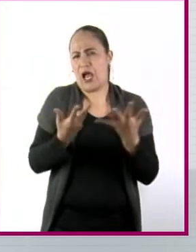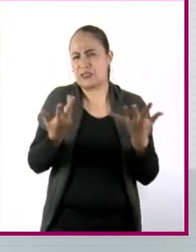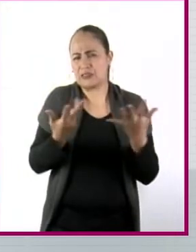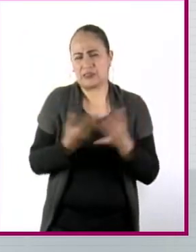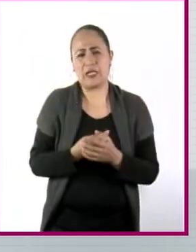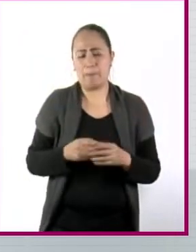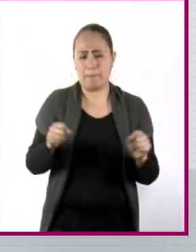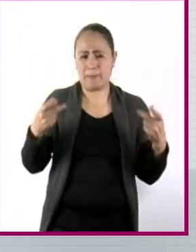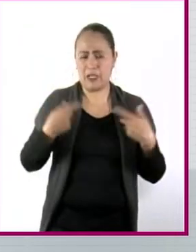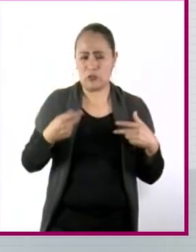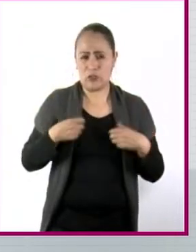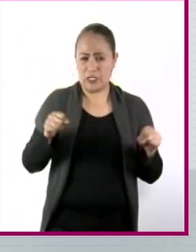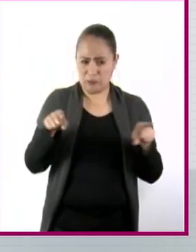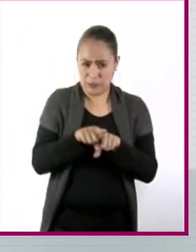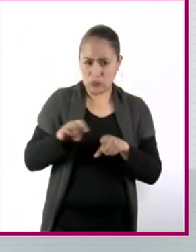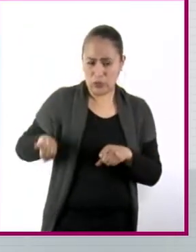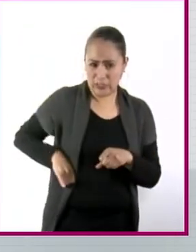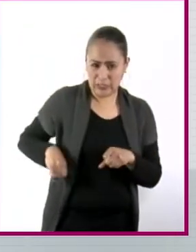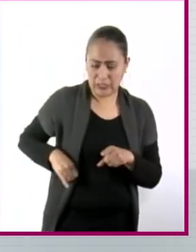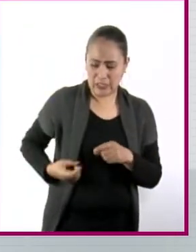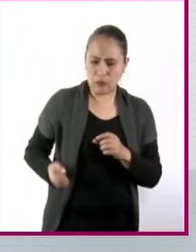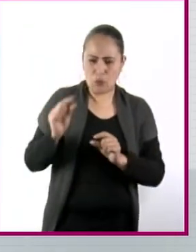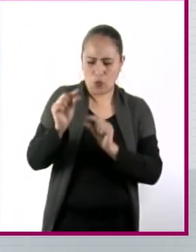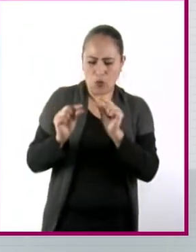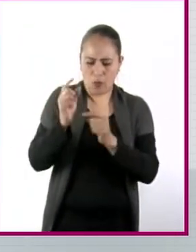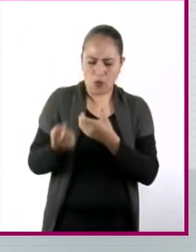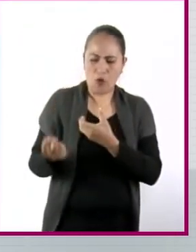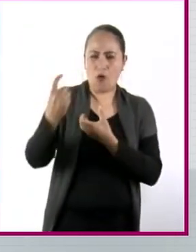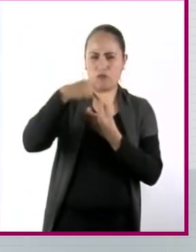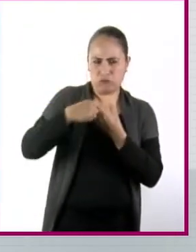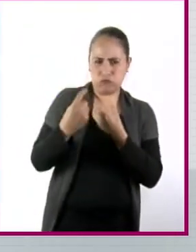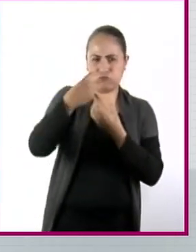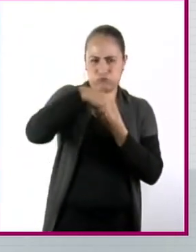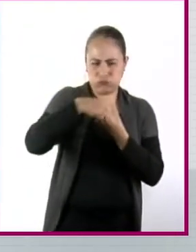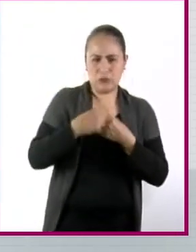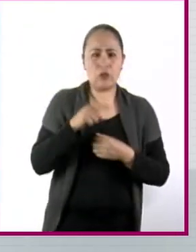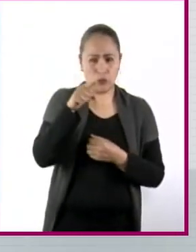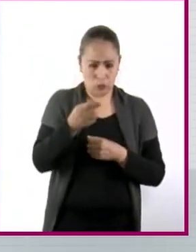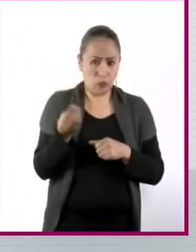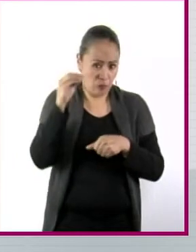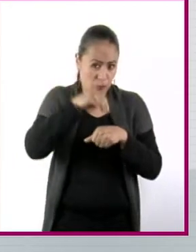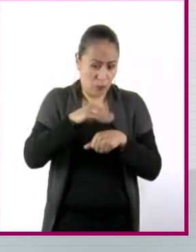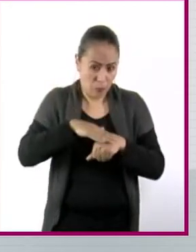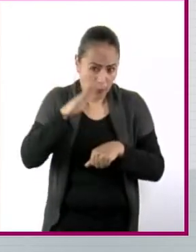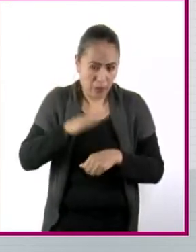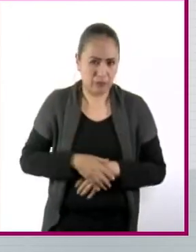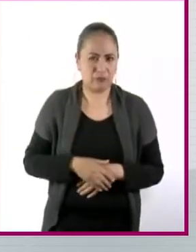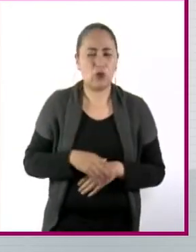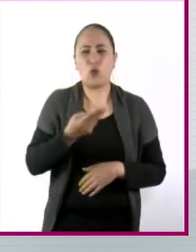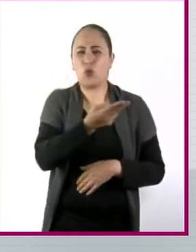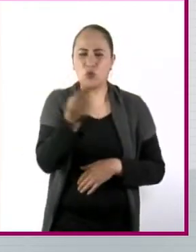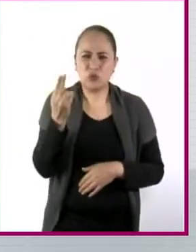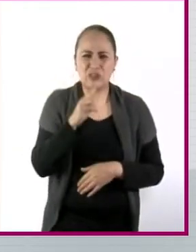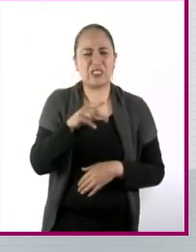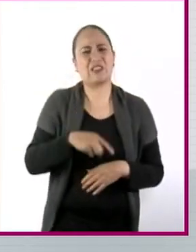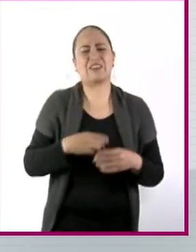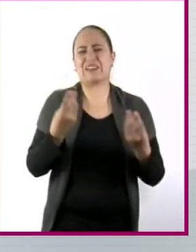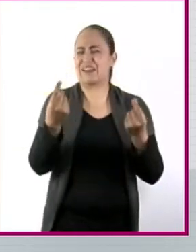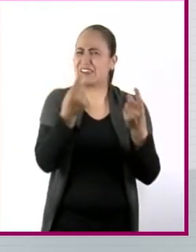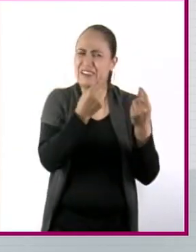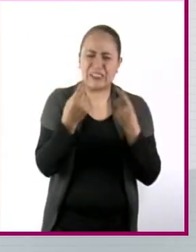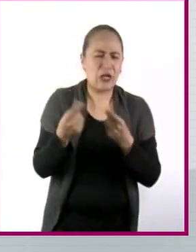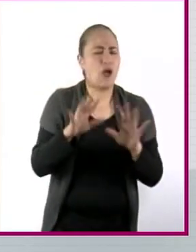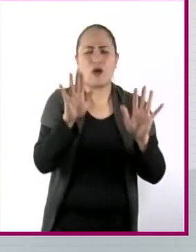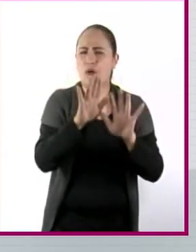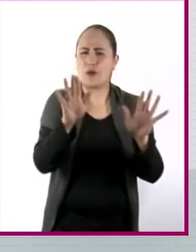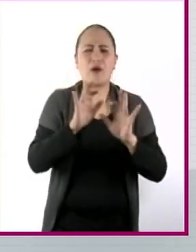intereses, pues se pueda ir acercando poco a poco. ¿Quieres agregar algo más? Yo sí les digo que no se desesperen, de verdad. Algo